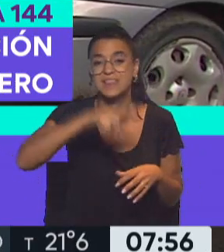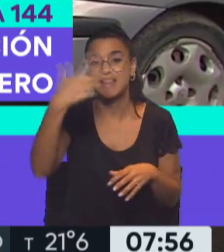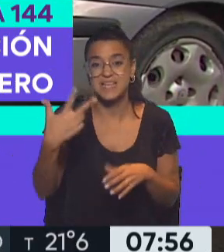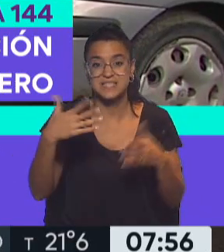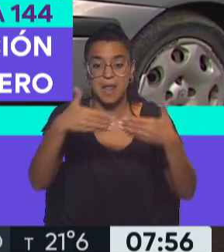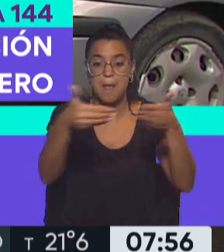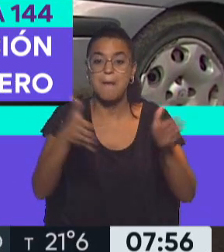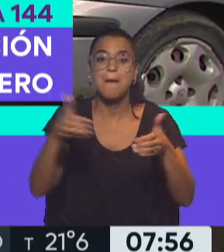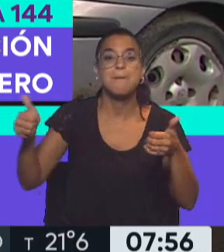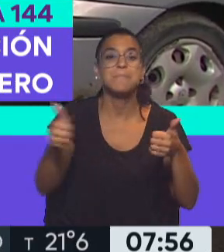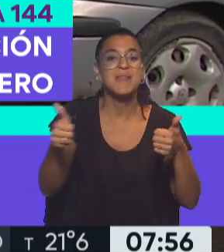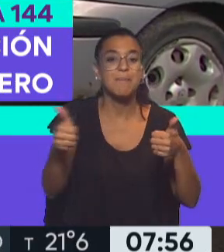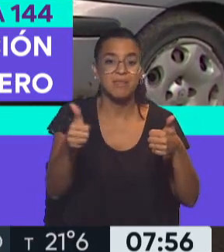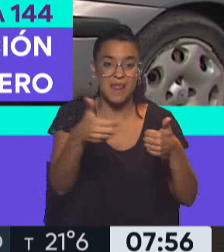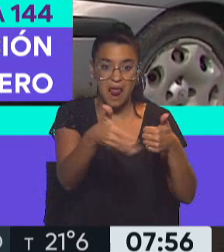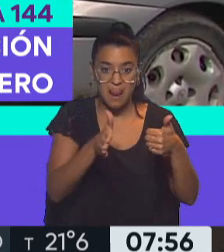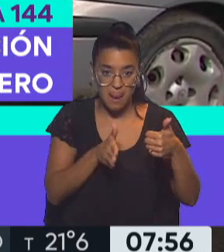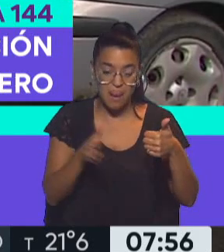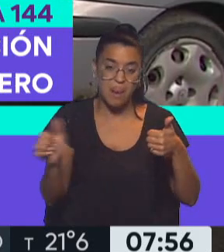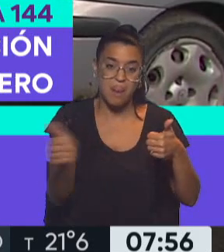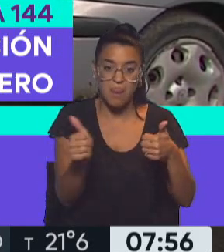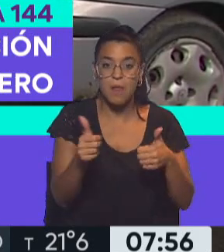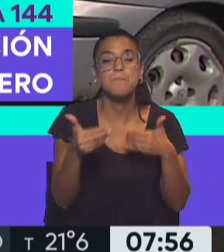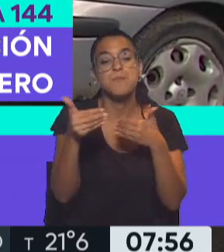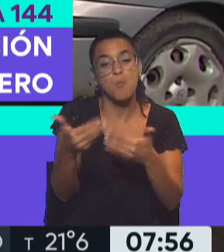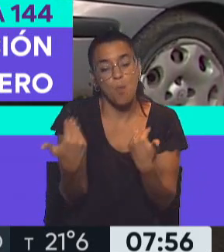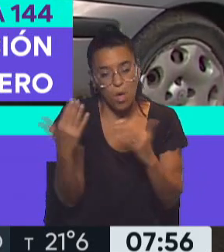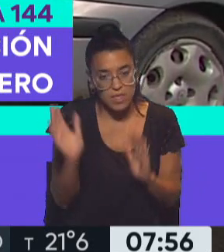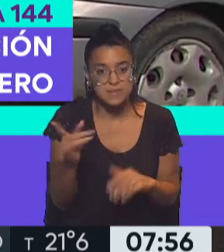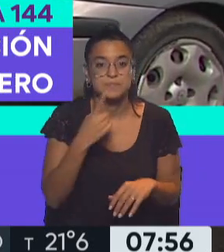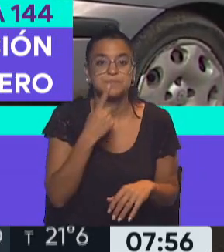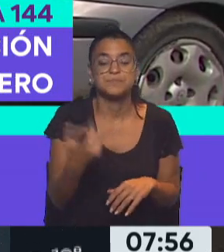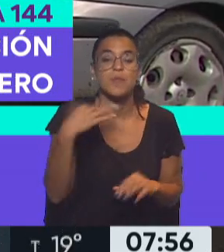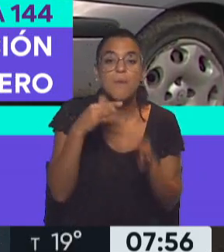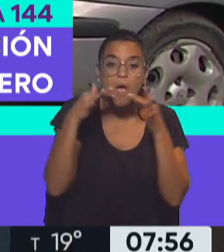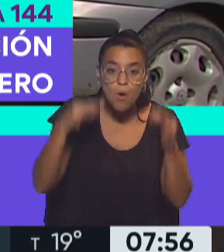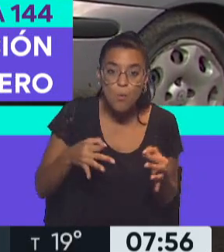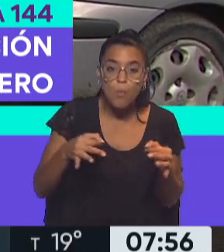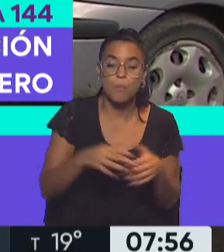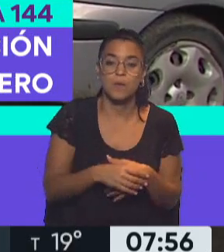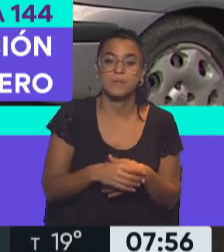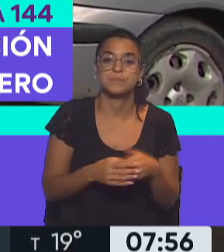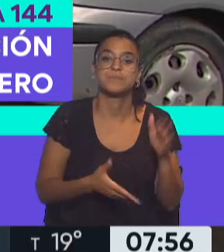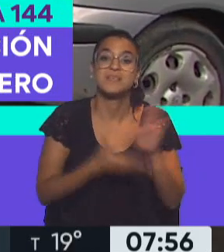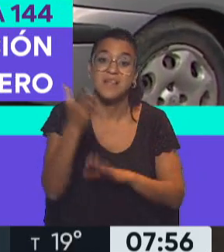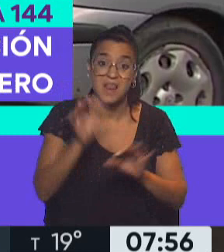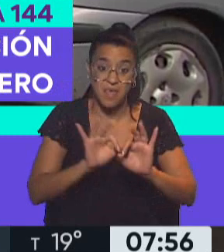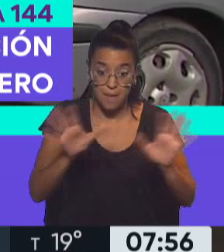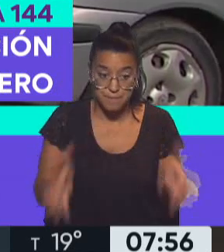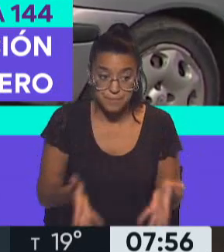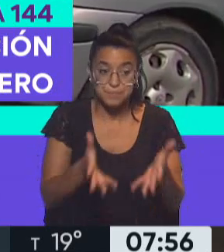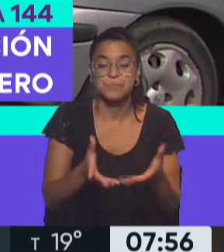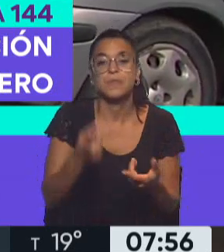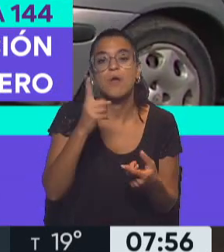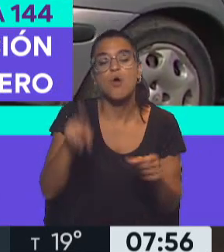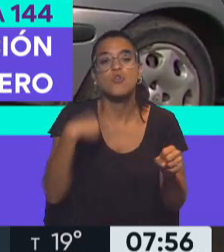perimetral que será prorrogable, esto lo ha dicho la justicia, recordemos, deberá cumplir esta salida de prisión y le